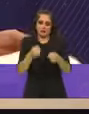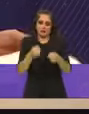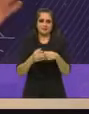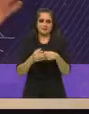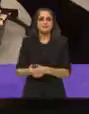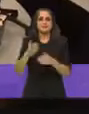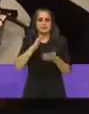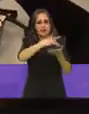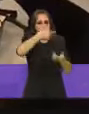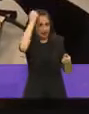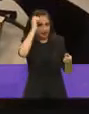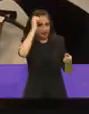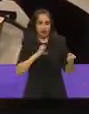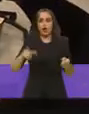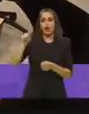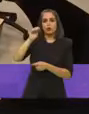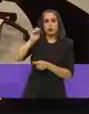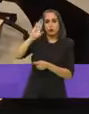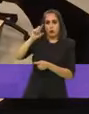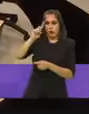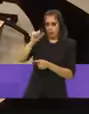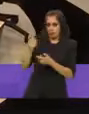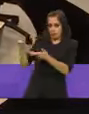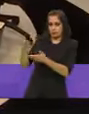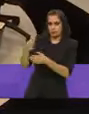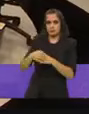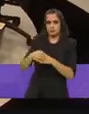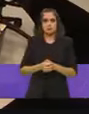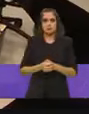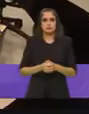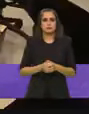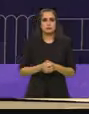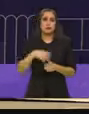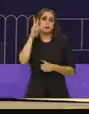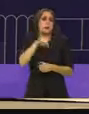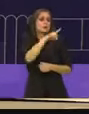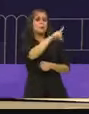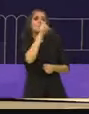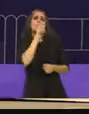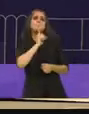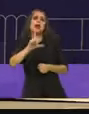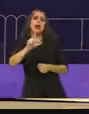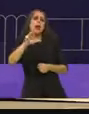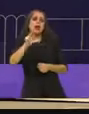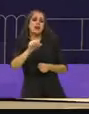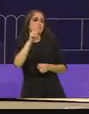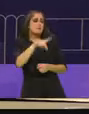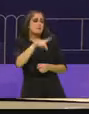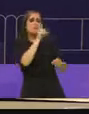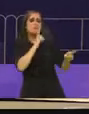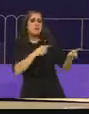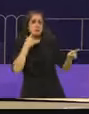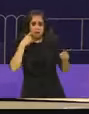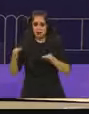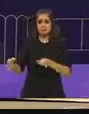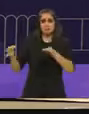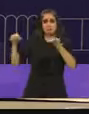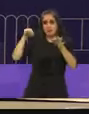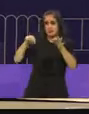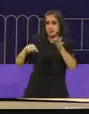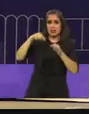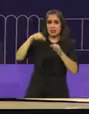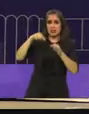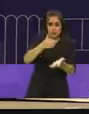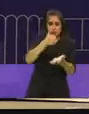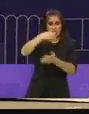Candidato Taboada levantó la mano. Pues me parece que una más de tus mentiras, Clara. La gráfica del crecimiento económico de la